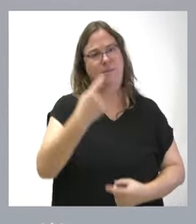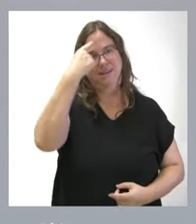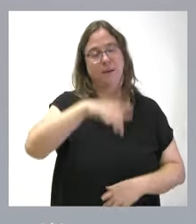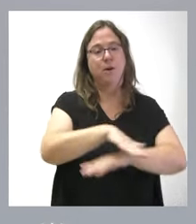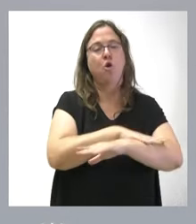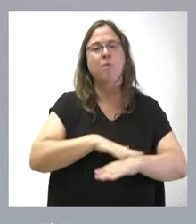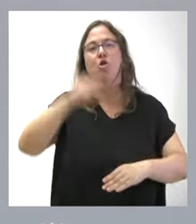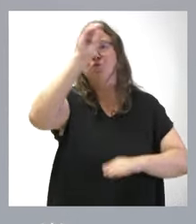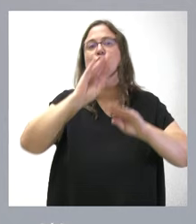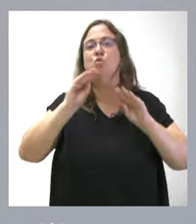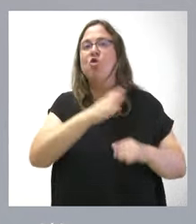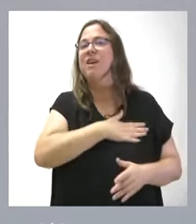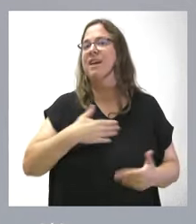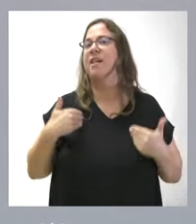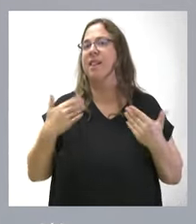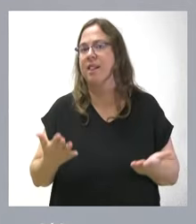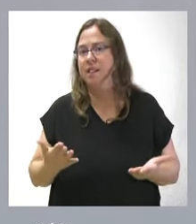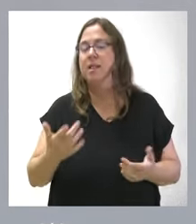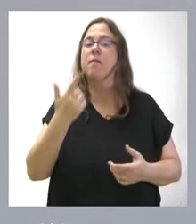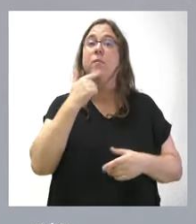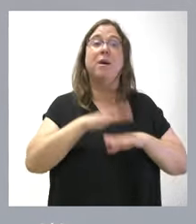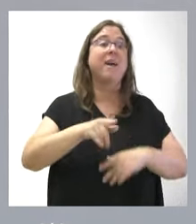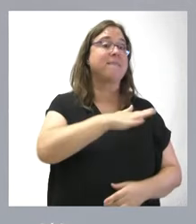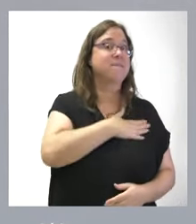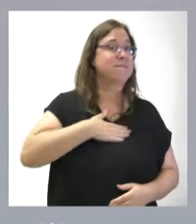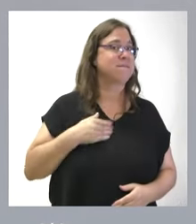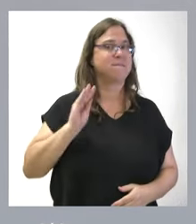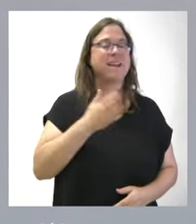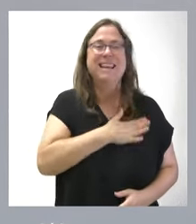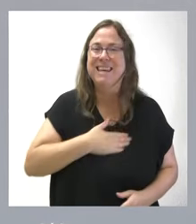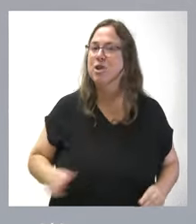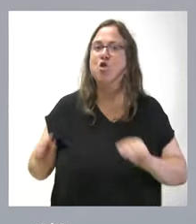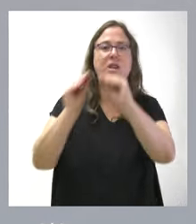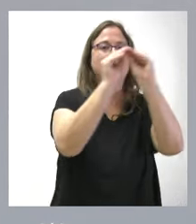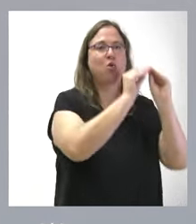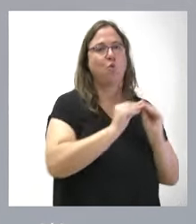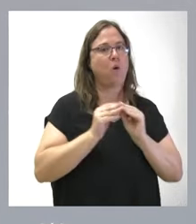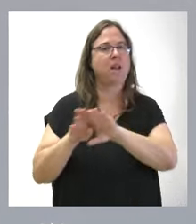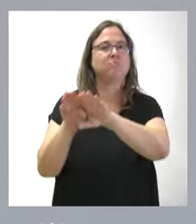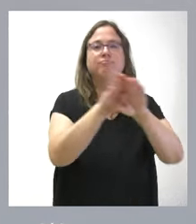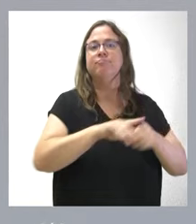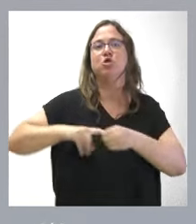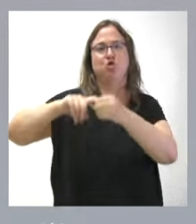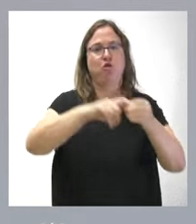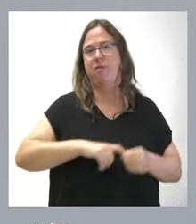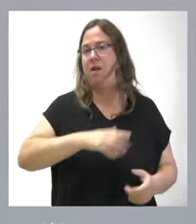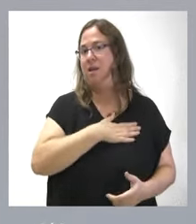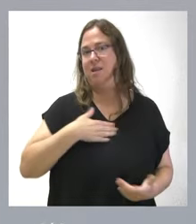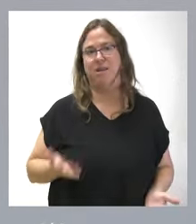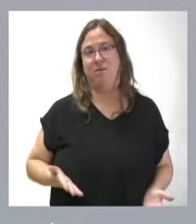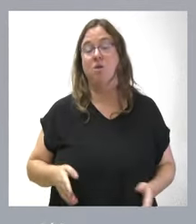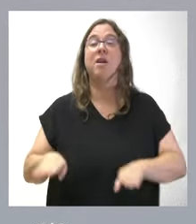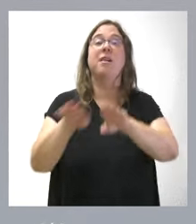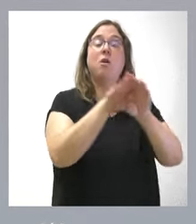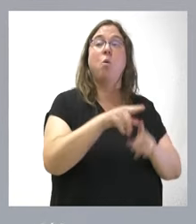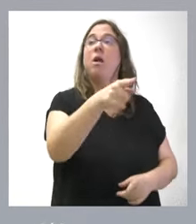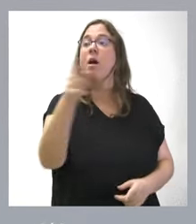Gobierno, qué quiere dar a una comunidad autónoma, porque nosotros qué es lo que pedimos, igualdad y solidaridad, la igualdad, que es, vamos a ver qué se le da